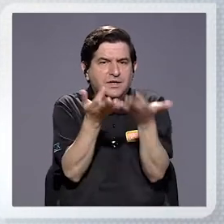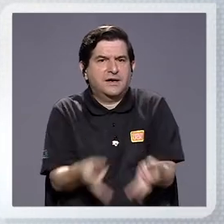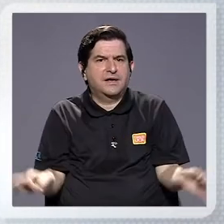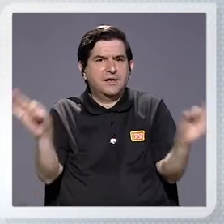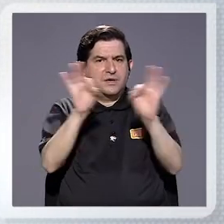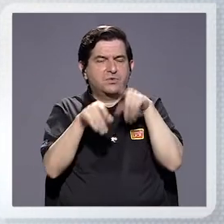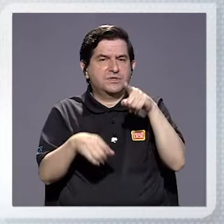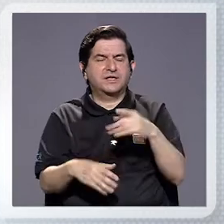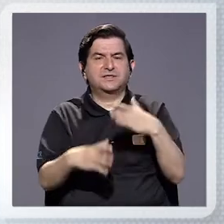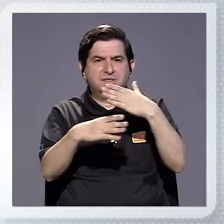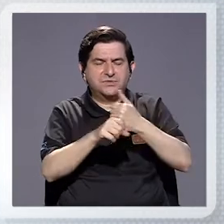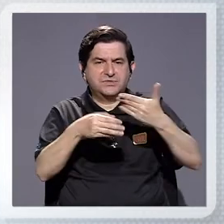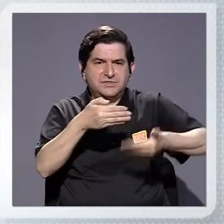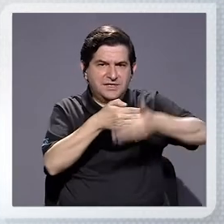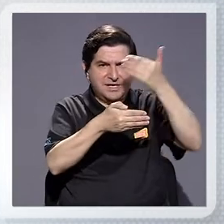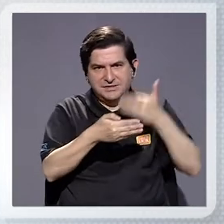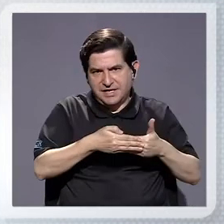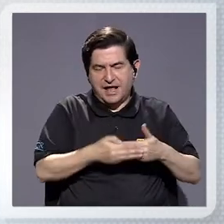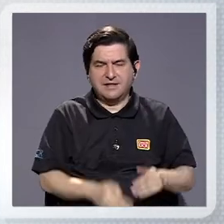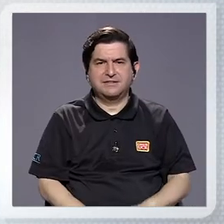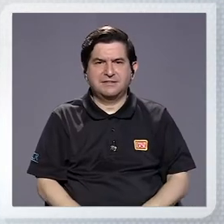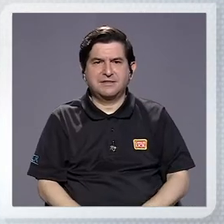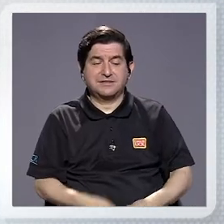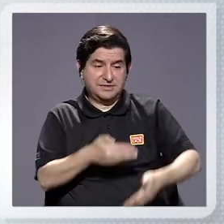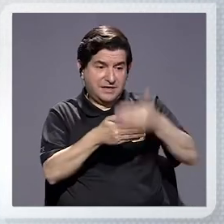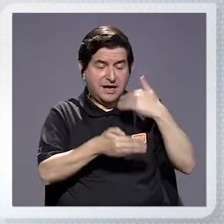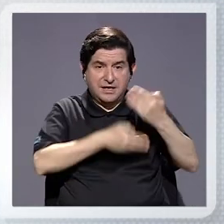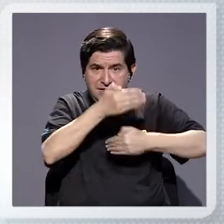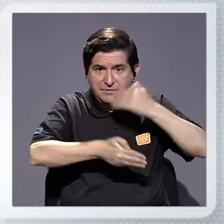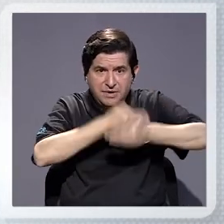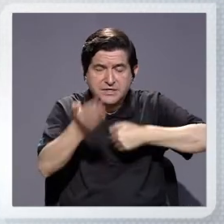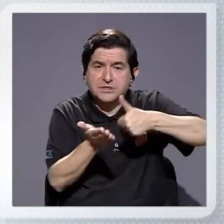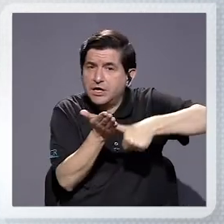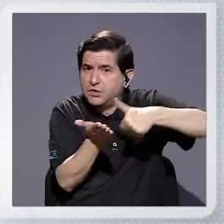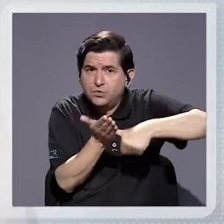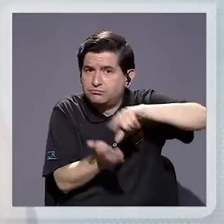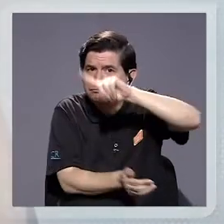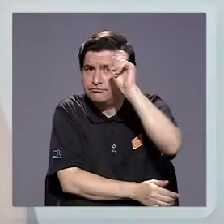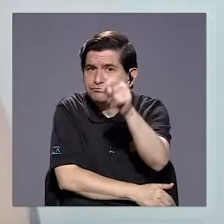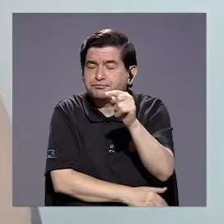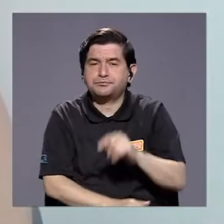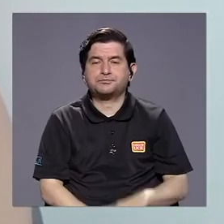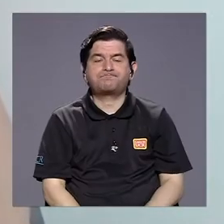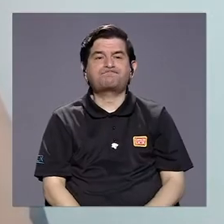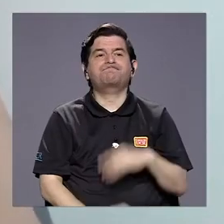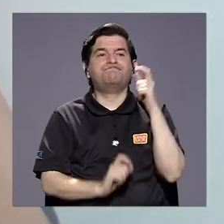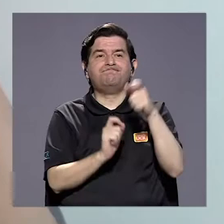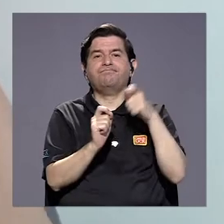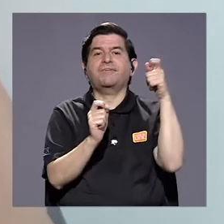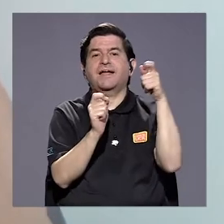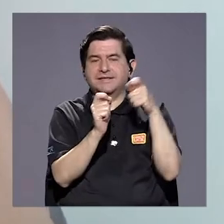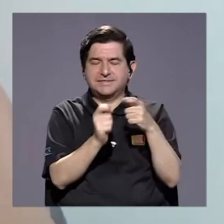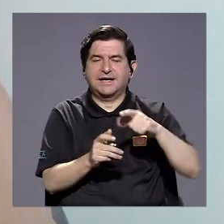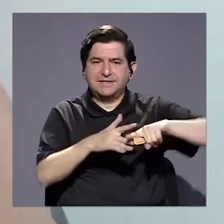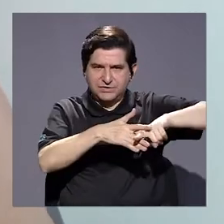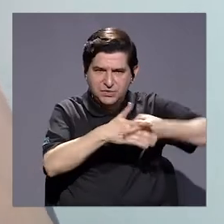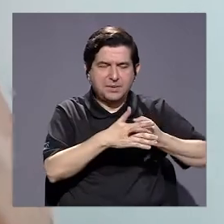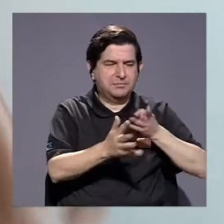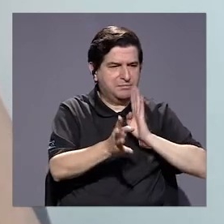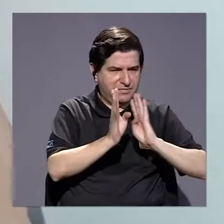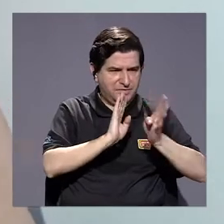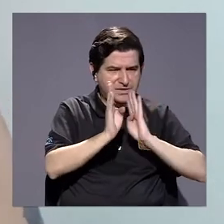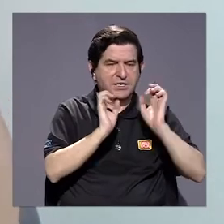otra parte tan importante que usted ha venido desarrollando ya desde el pasado proceso electoral. Bueno, justamente cuando